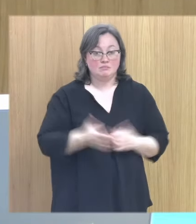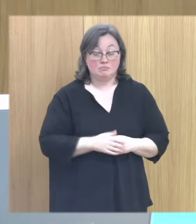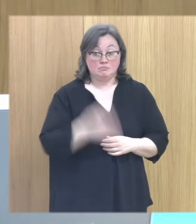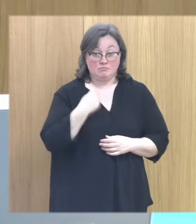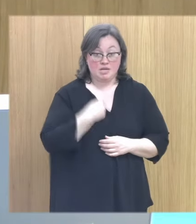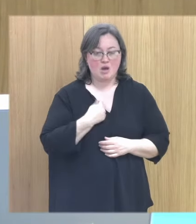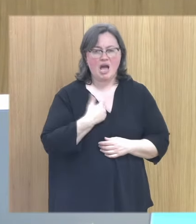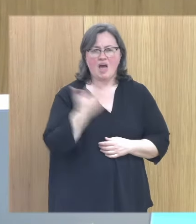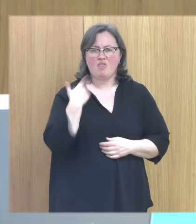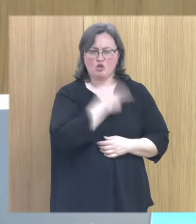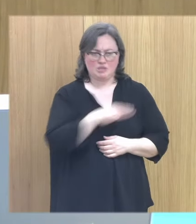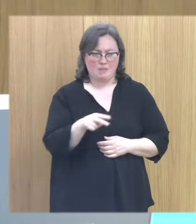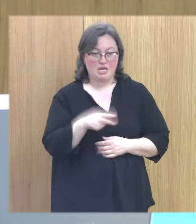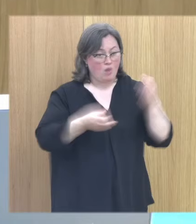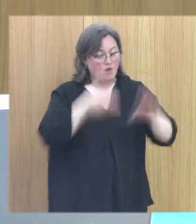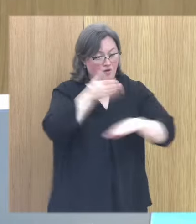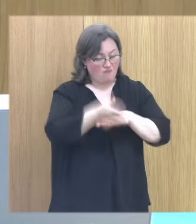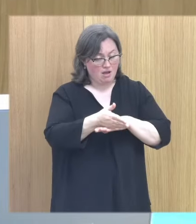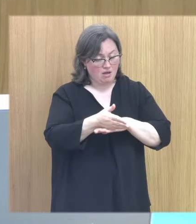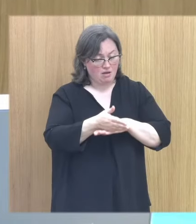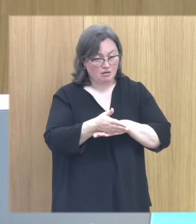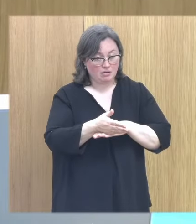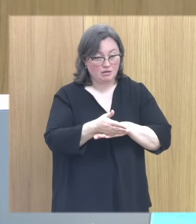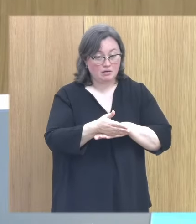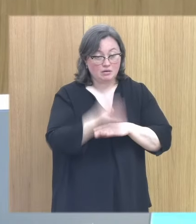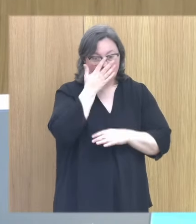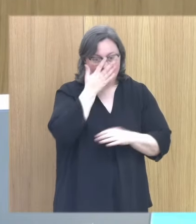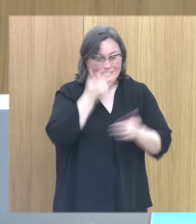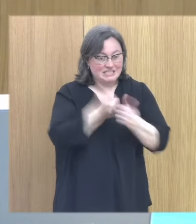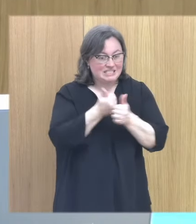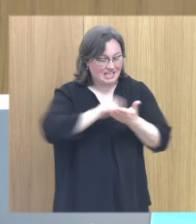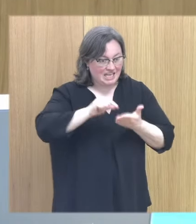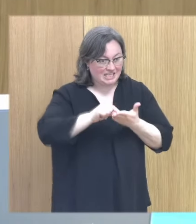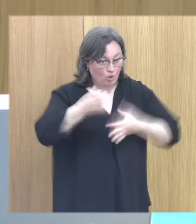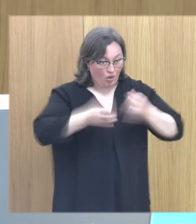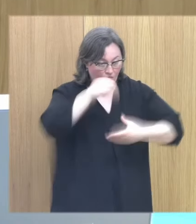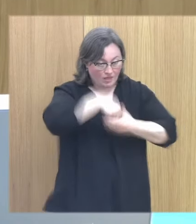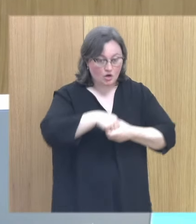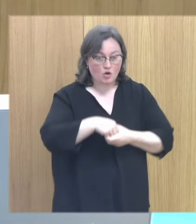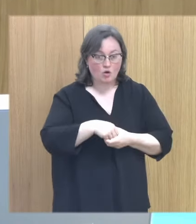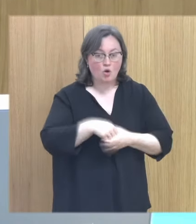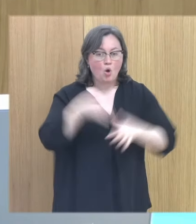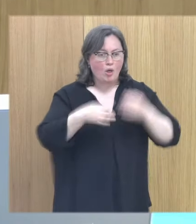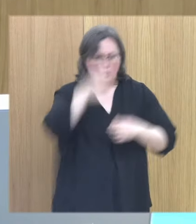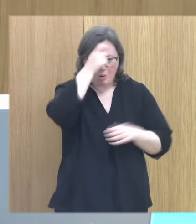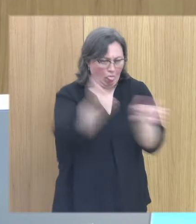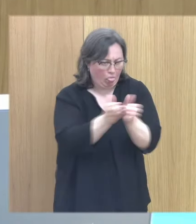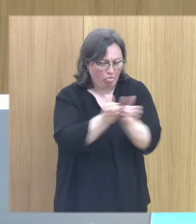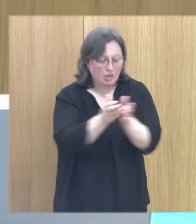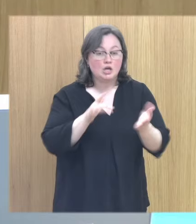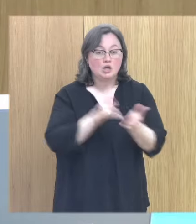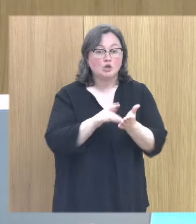hace dos semanas estuve en un juzgado en el cual las secretarias del juzgado un juzgado de pueblo pequeño han